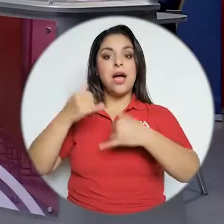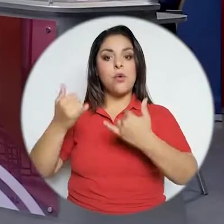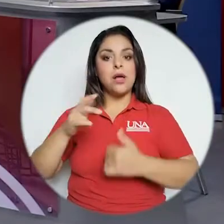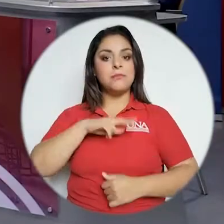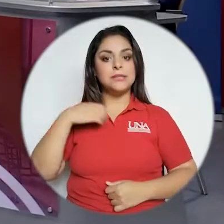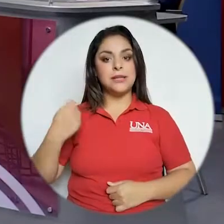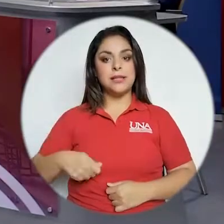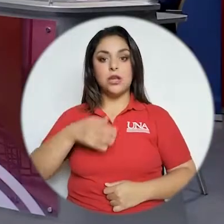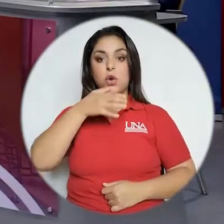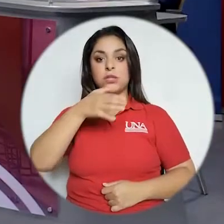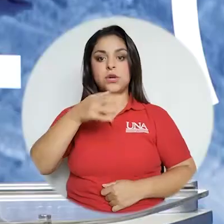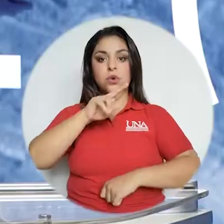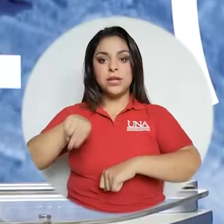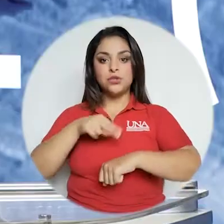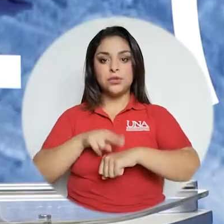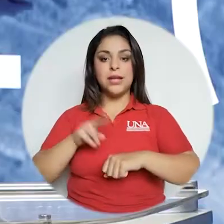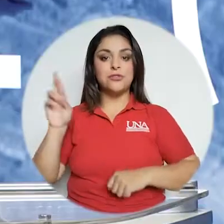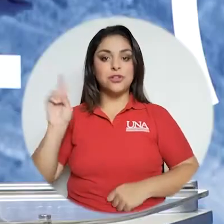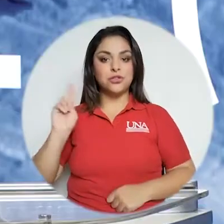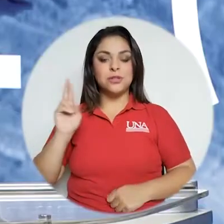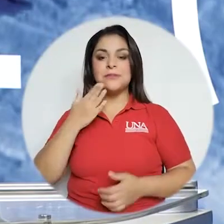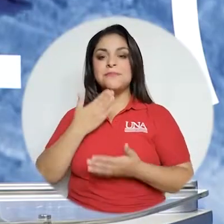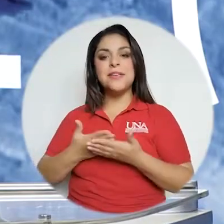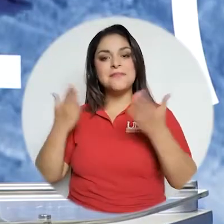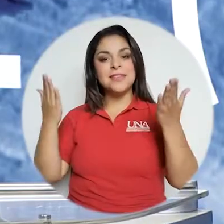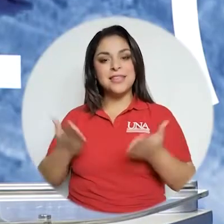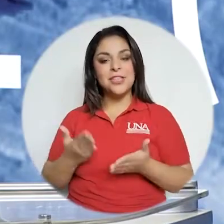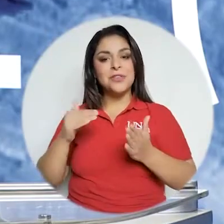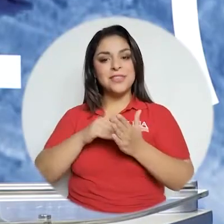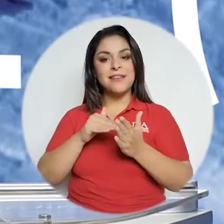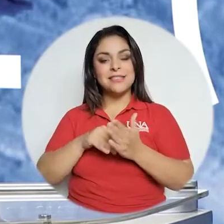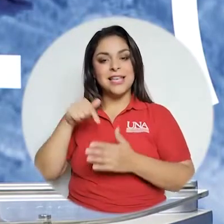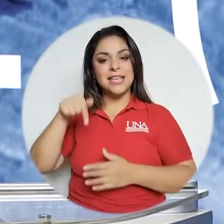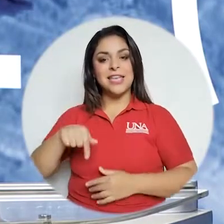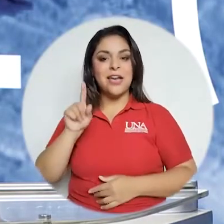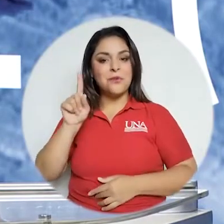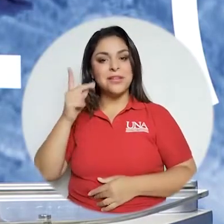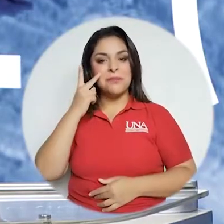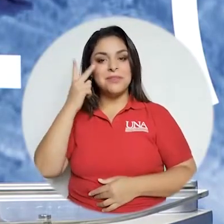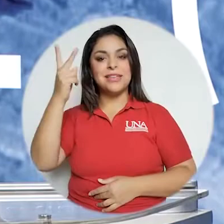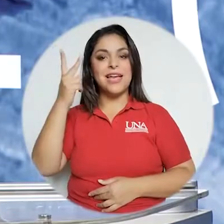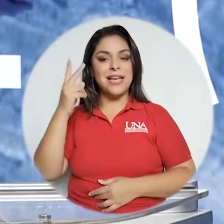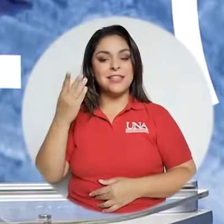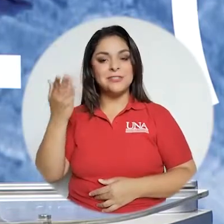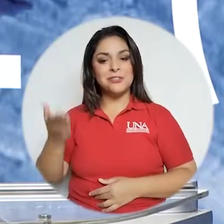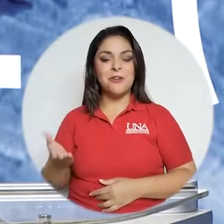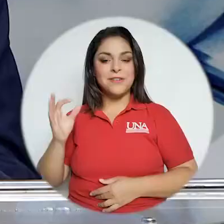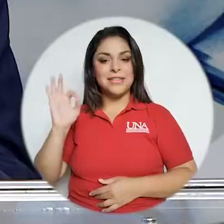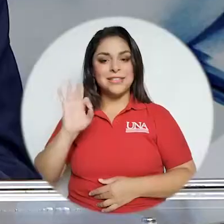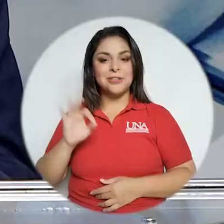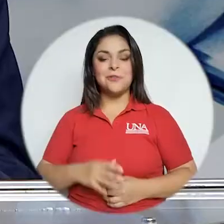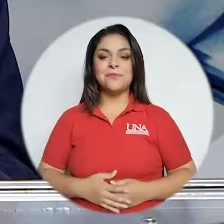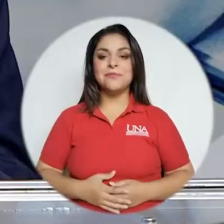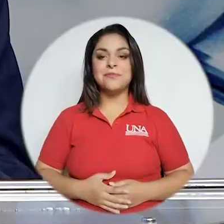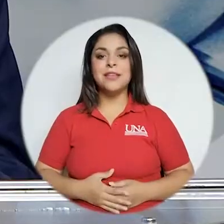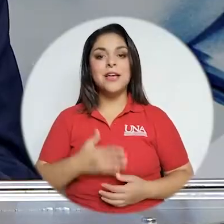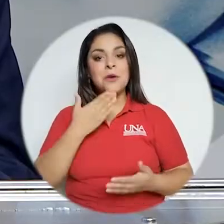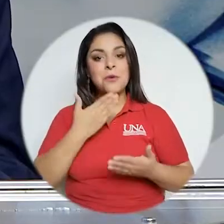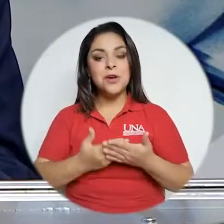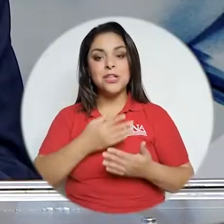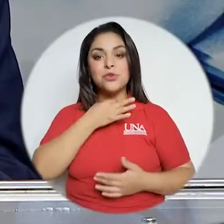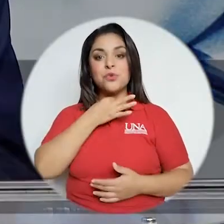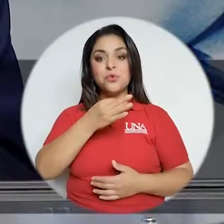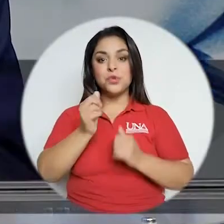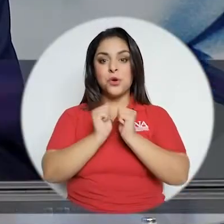Universidad Nacional y actual presidente del Consejo Nacional de Vectores. Bienvenido una vez a Una Mirada, don Francisco. Muy buenas,